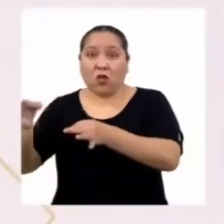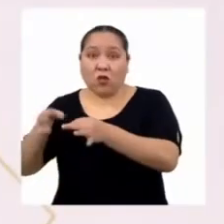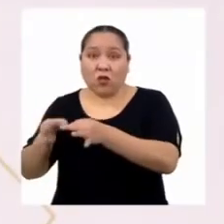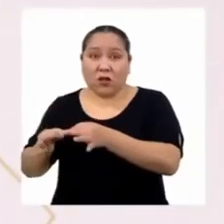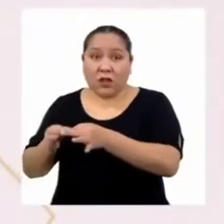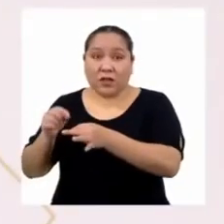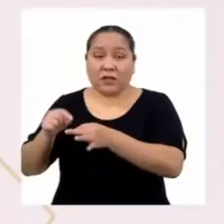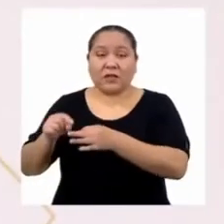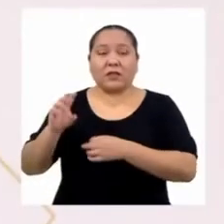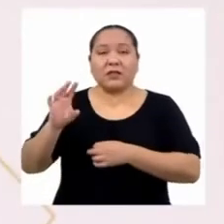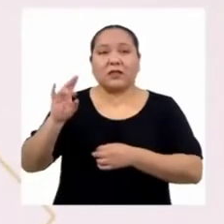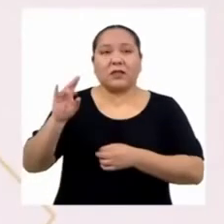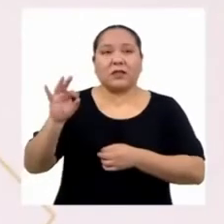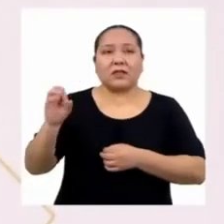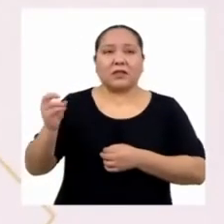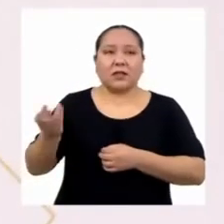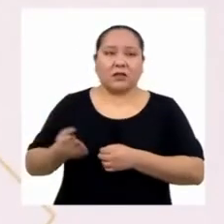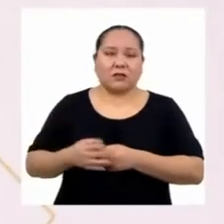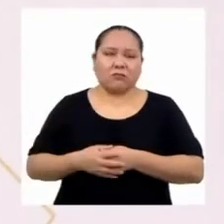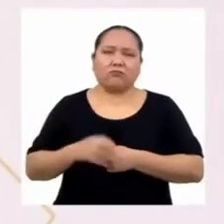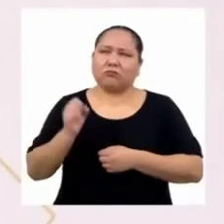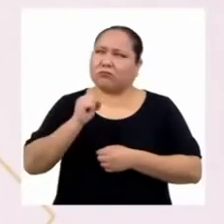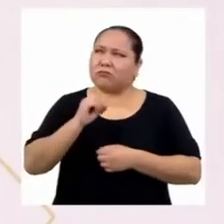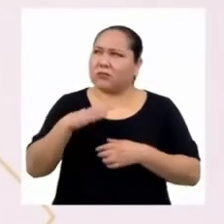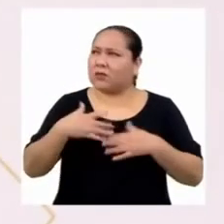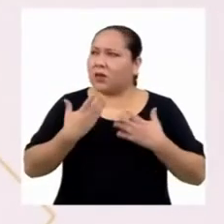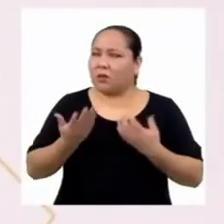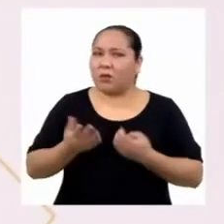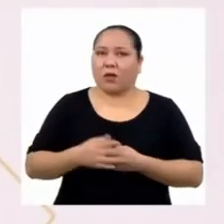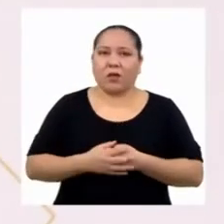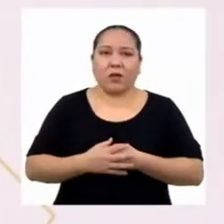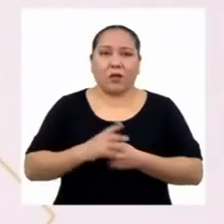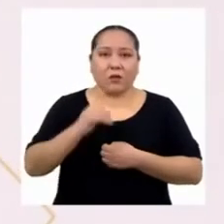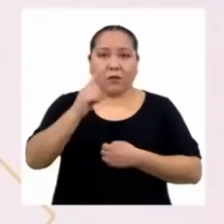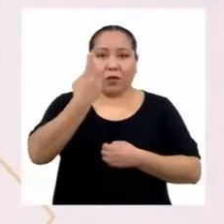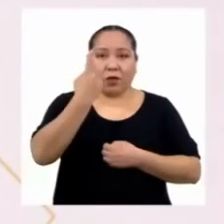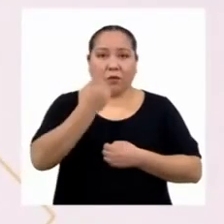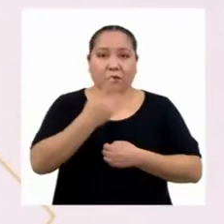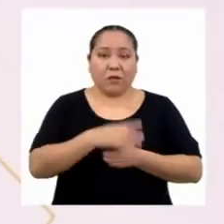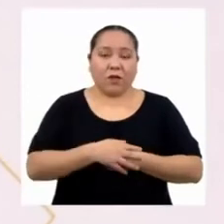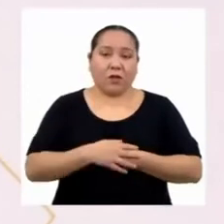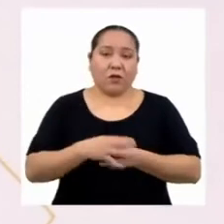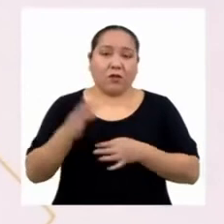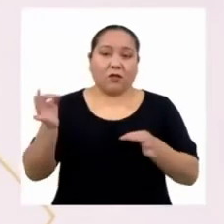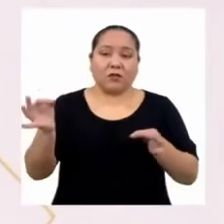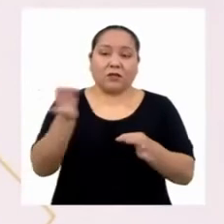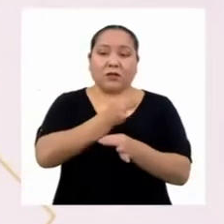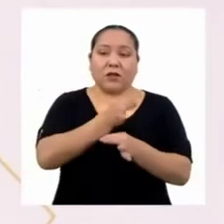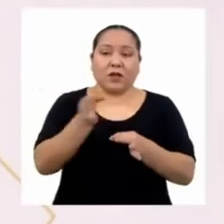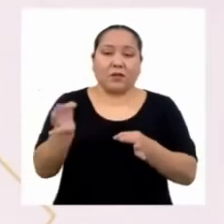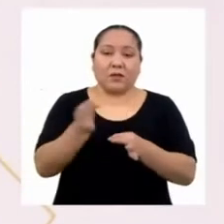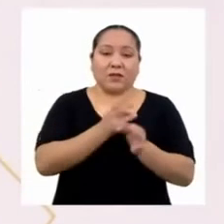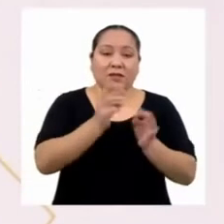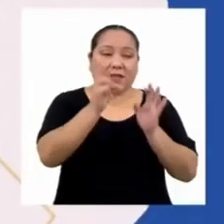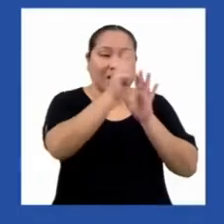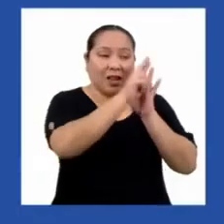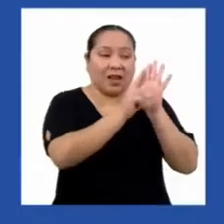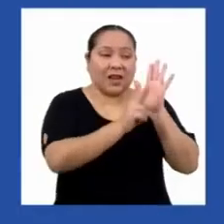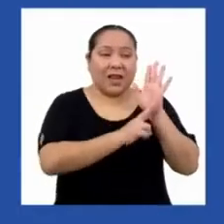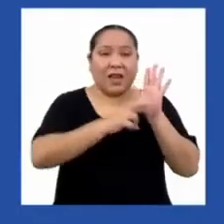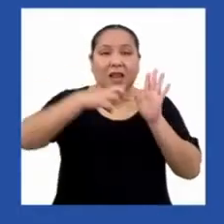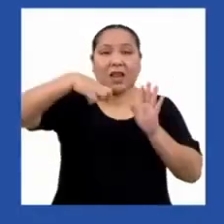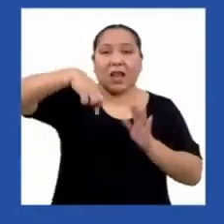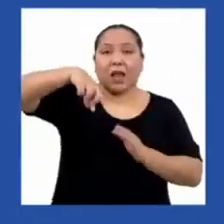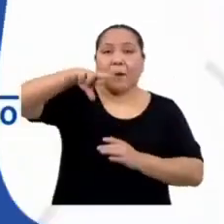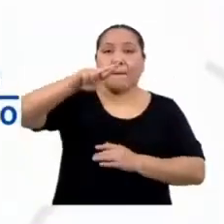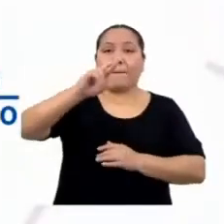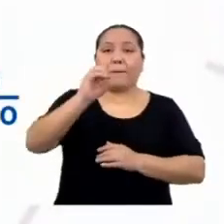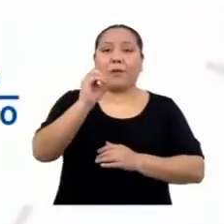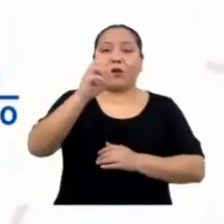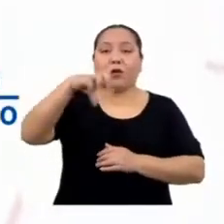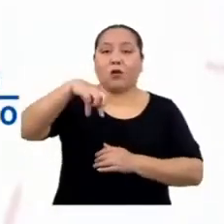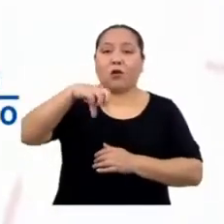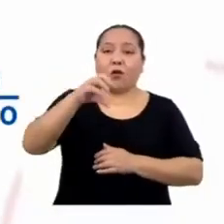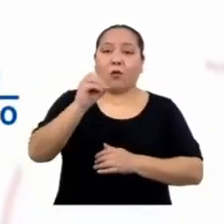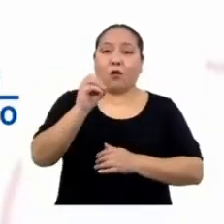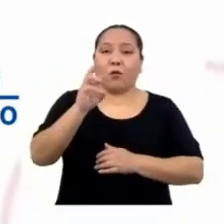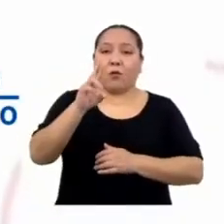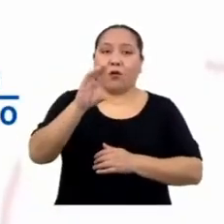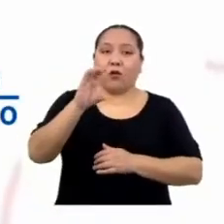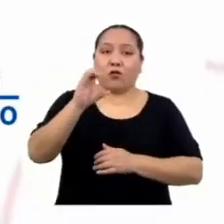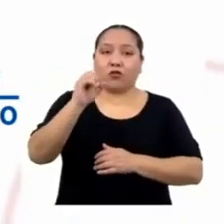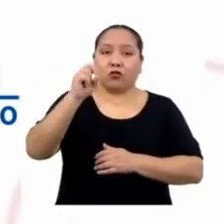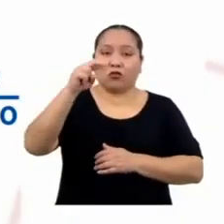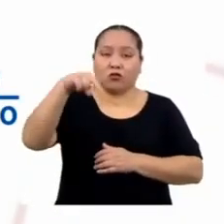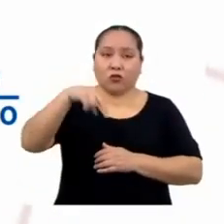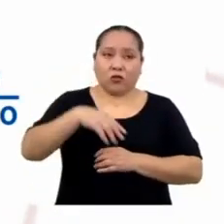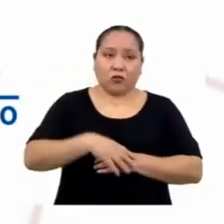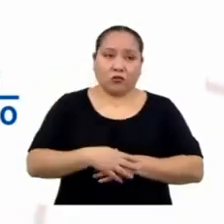Bueno, sí se puede con esto. El primer paso es reemplazar la fórmula de proporción con los